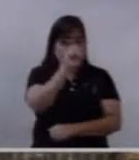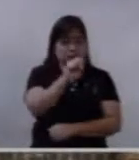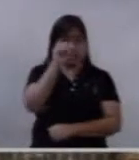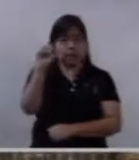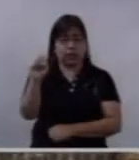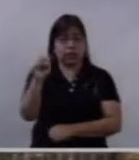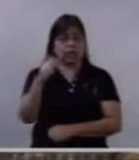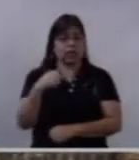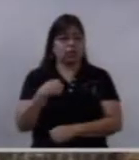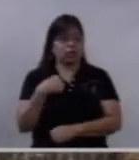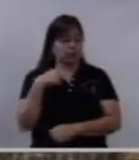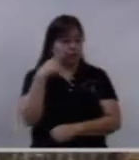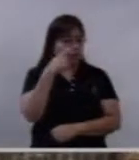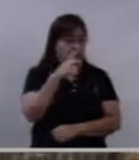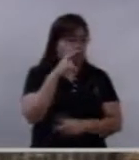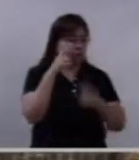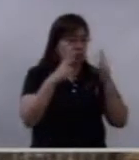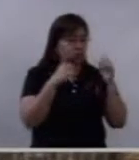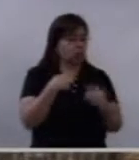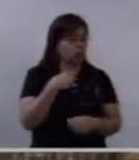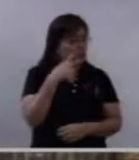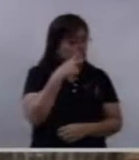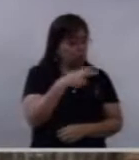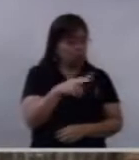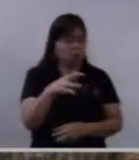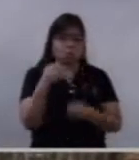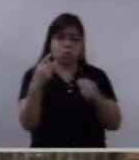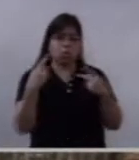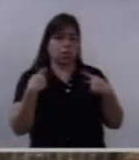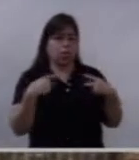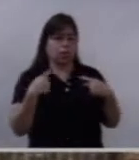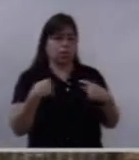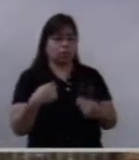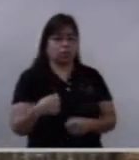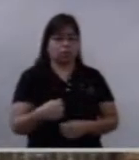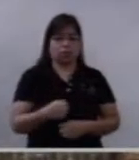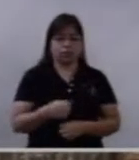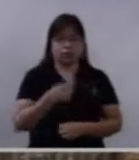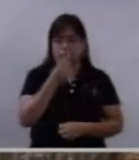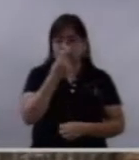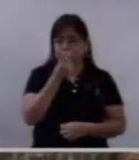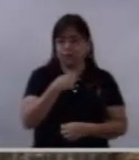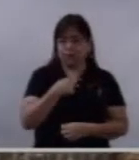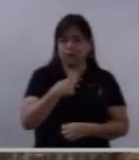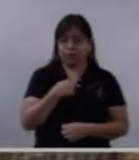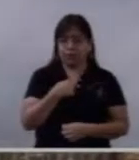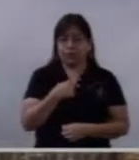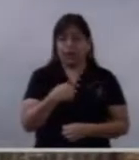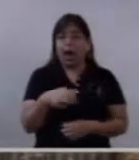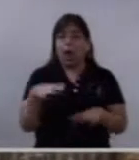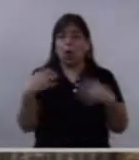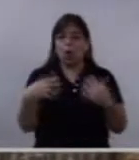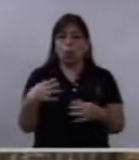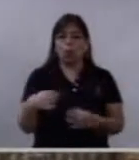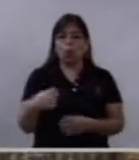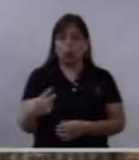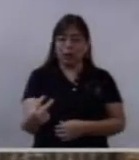muchas personas que me encontré en la calle me decían que siguen por televisión la Santa Misa.